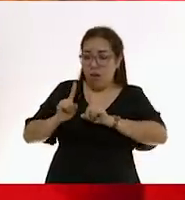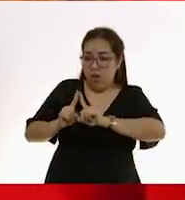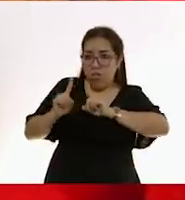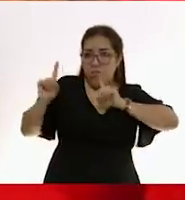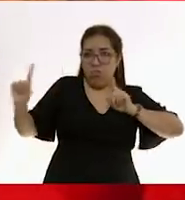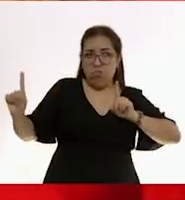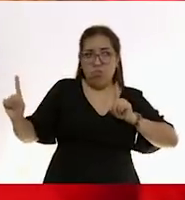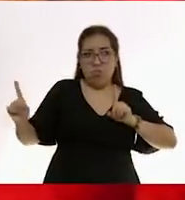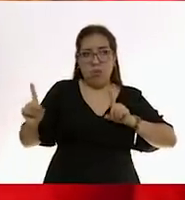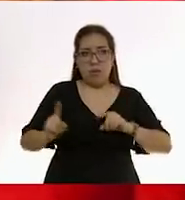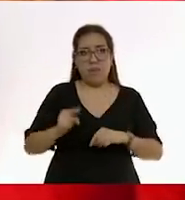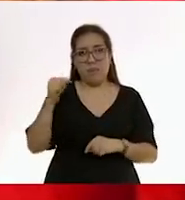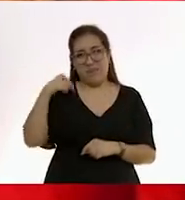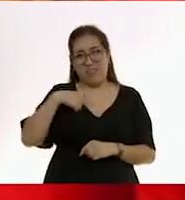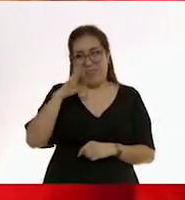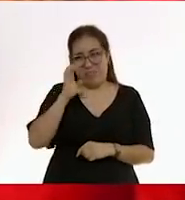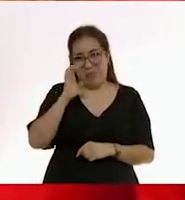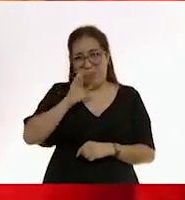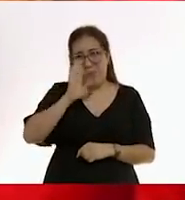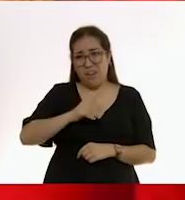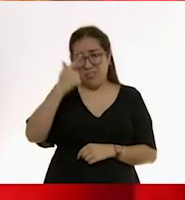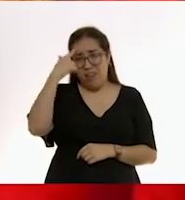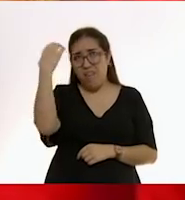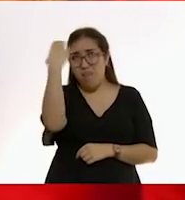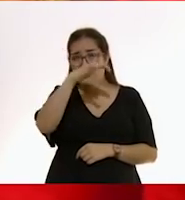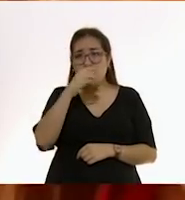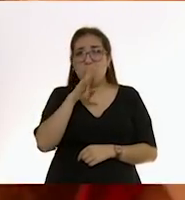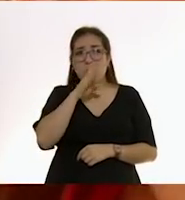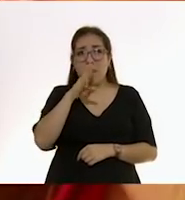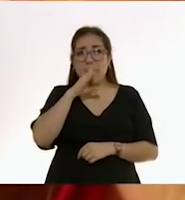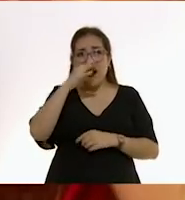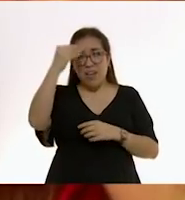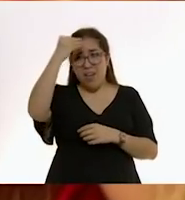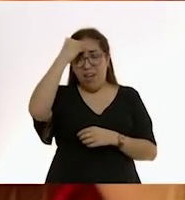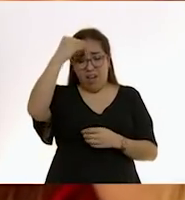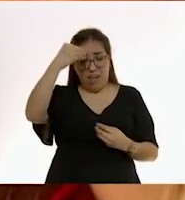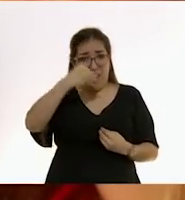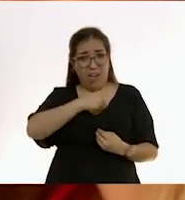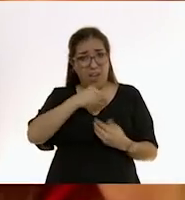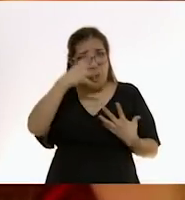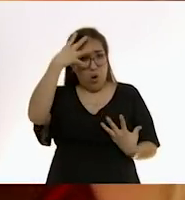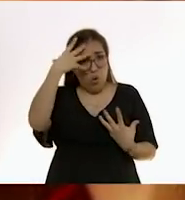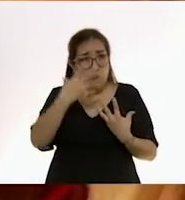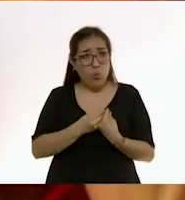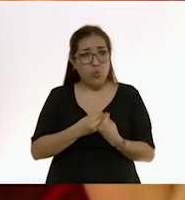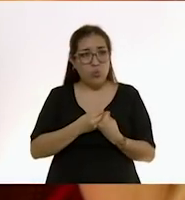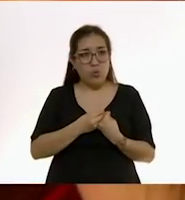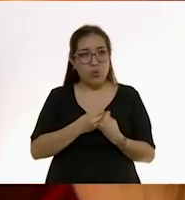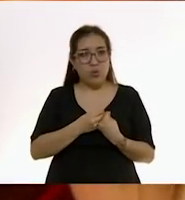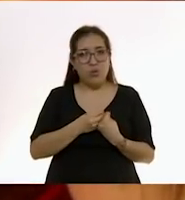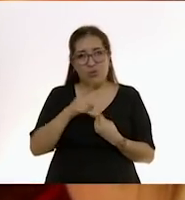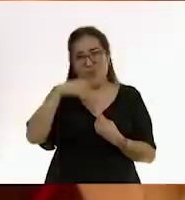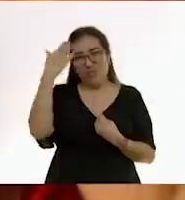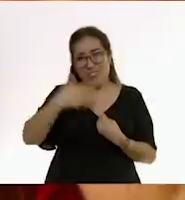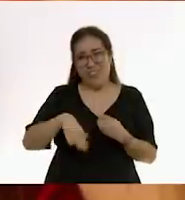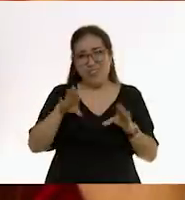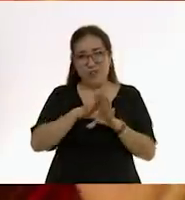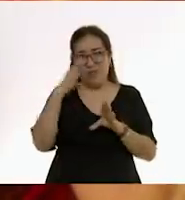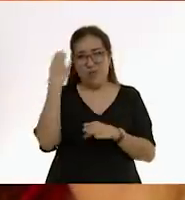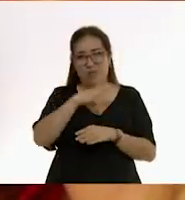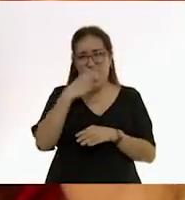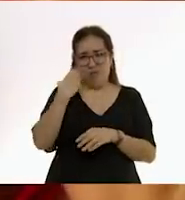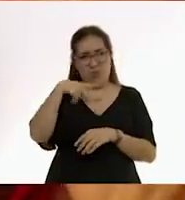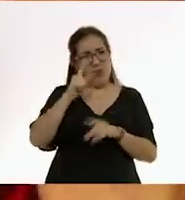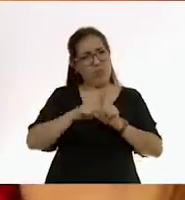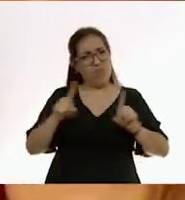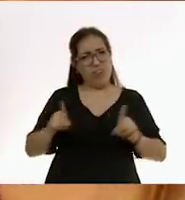imagen mental de la mamá, una foto en su cabeza. Ah, mi mamá está acá, ¿qué compara con la realidad? Si tú tienes una imagen mental en la cabeza y en la realidad